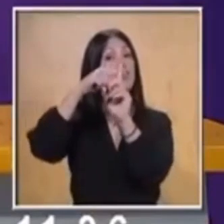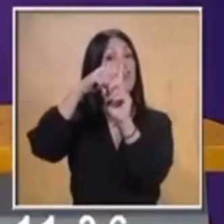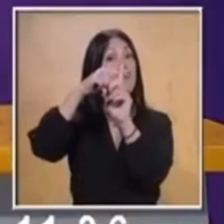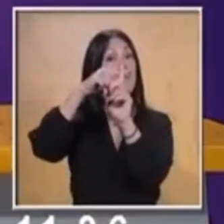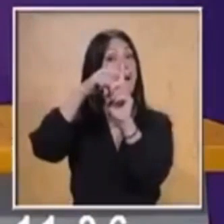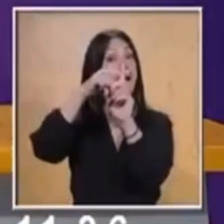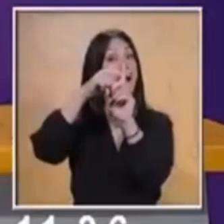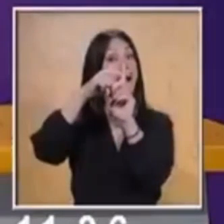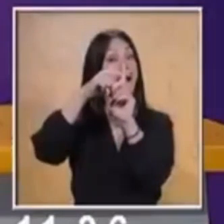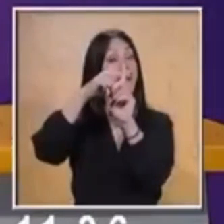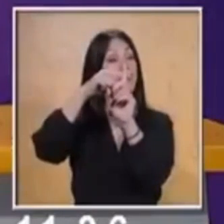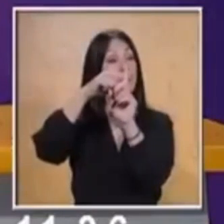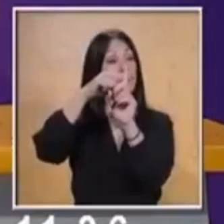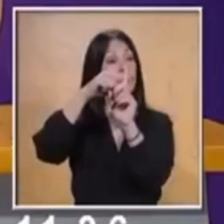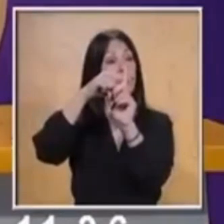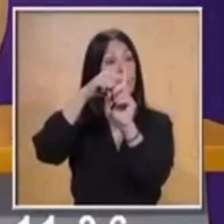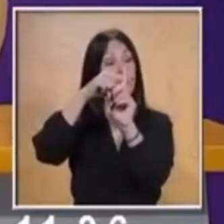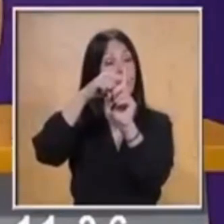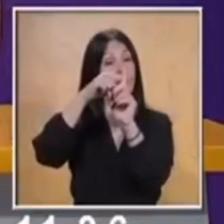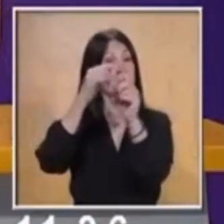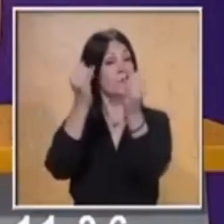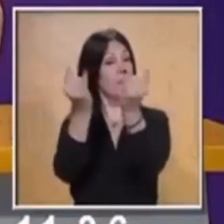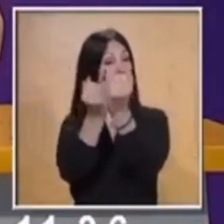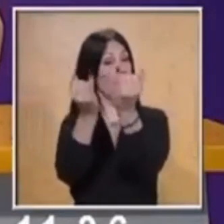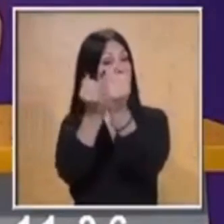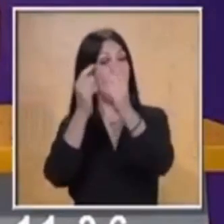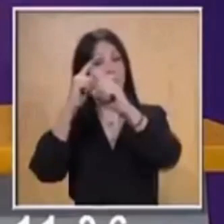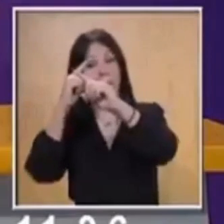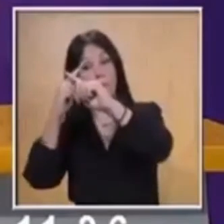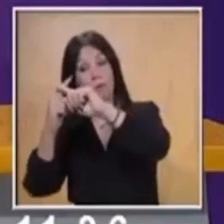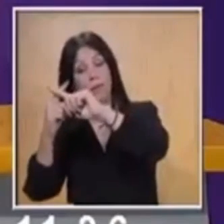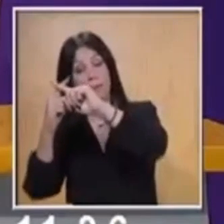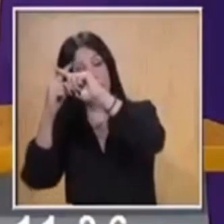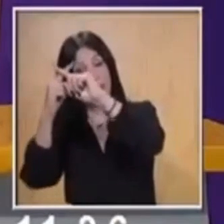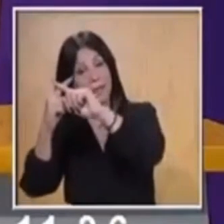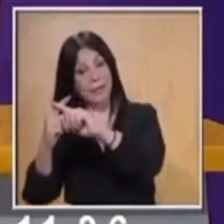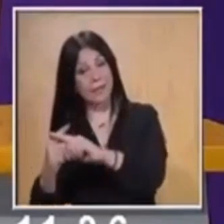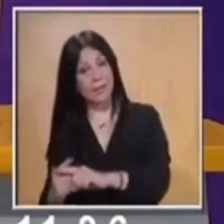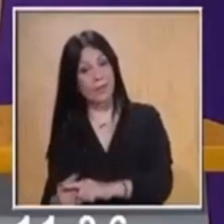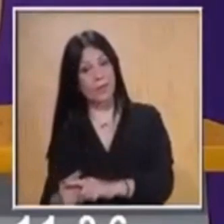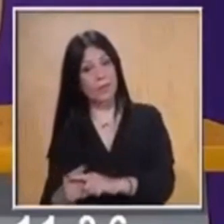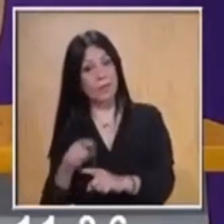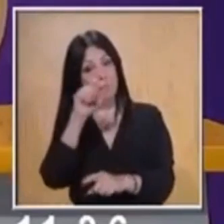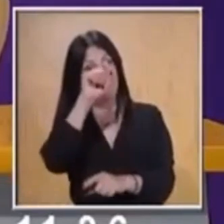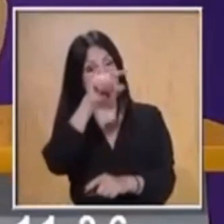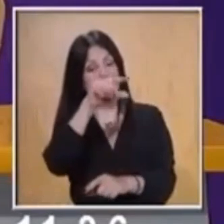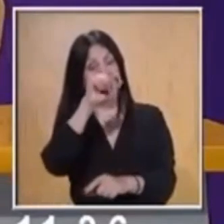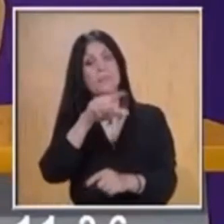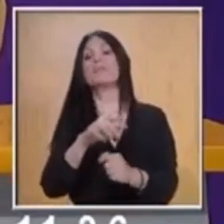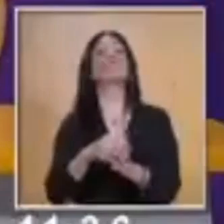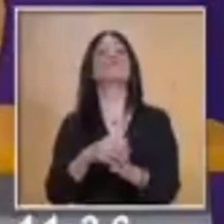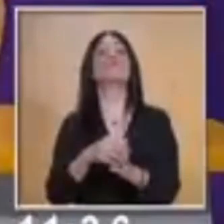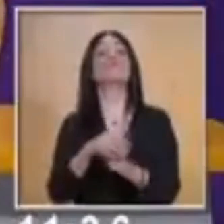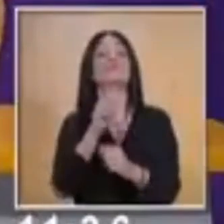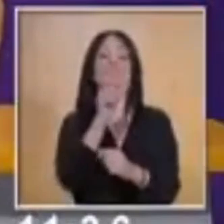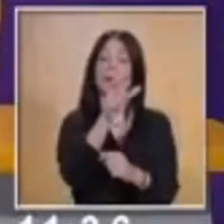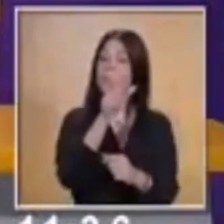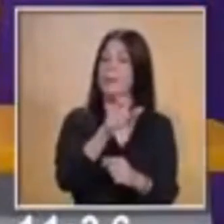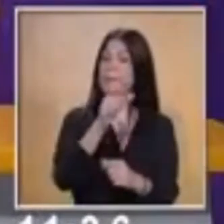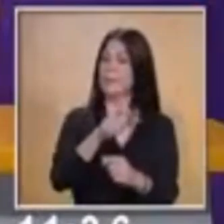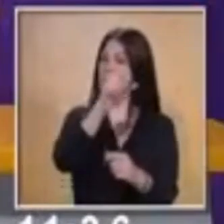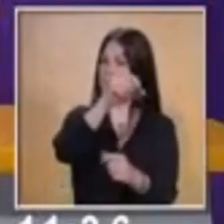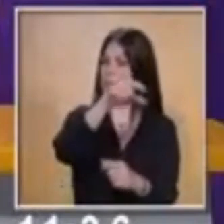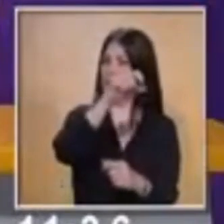mejor amiga también de la multiplicación. Y sobre todo cuando se repiten los mismos números. ¿Verdad? Son constantemente, se repiten